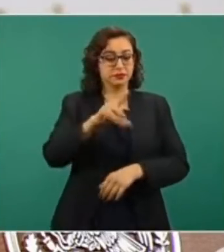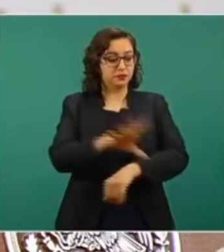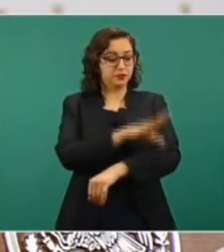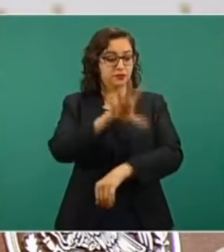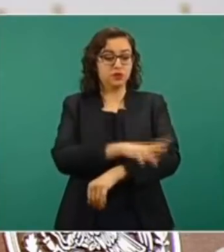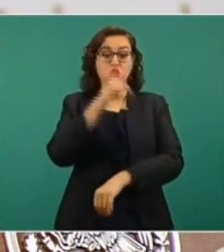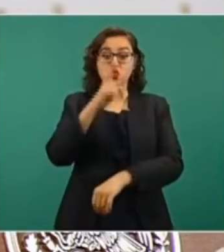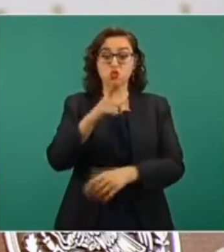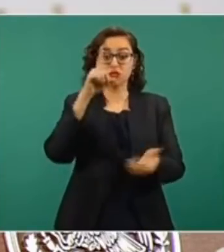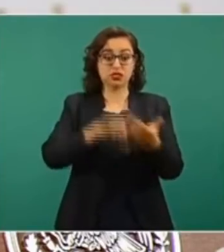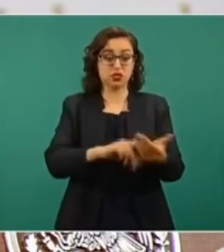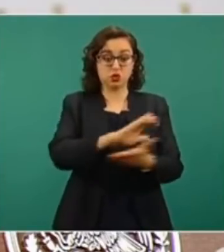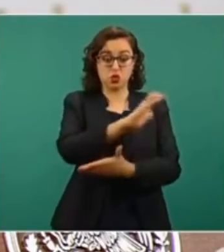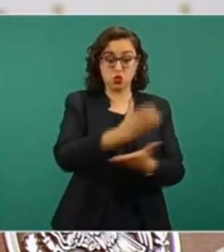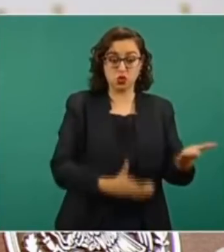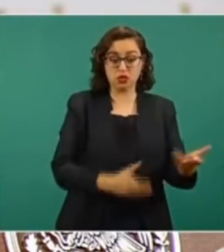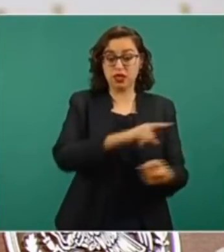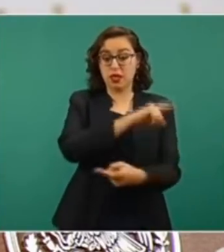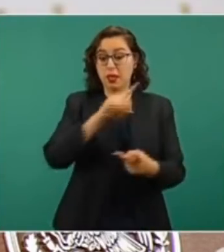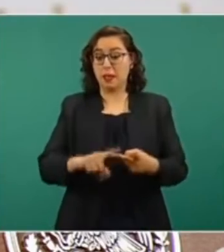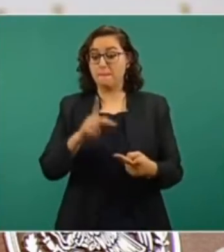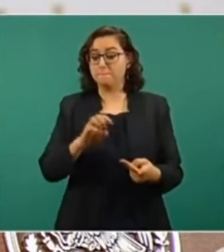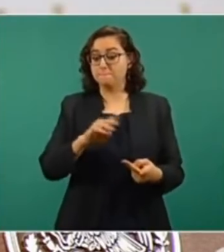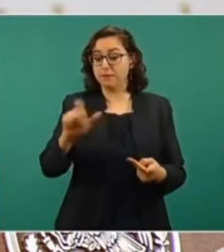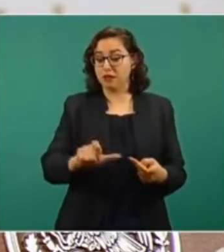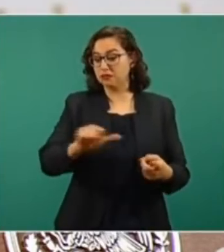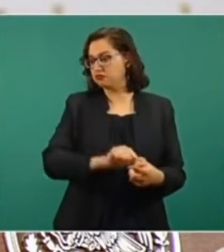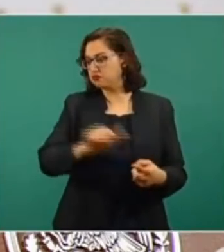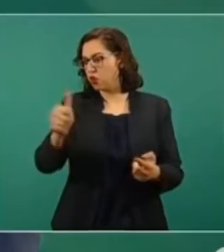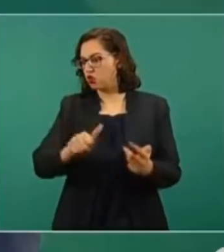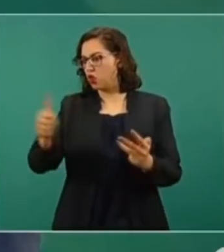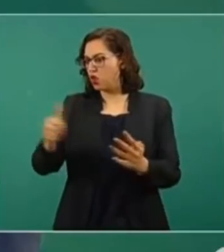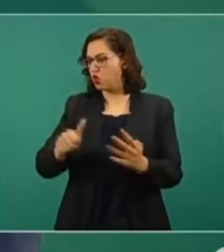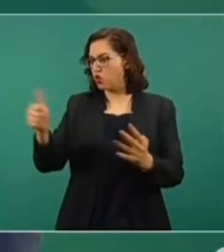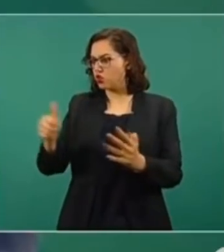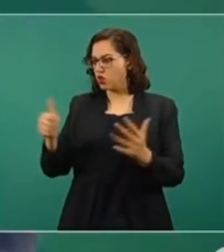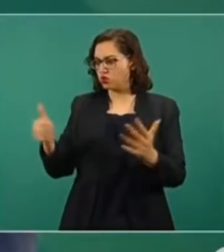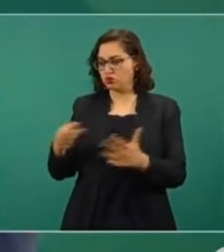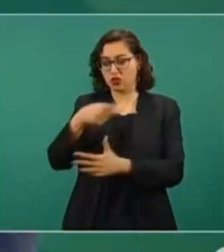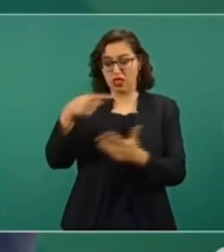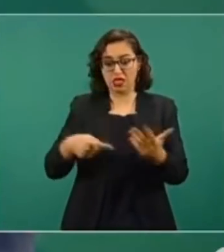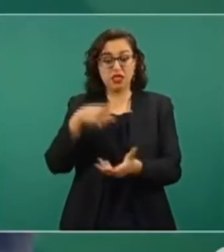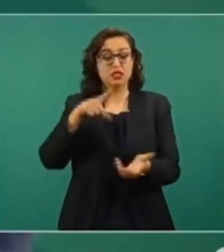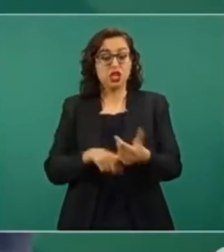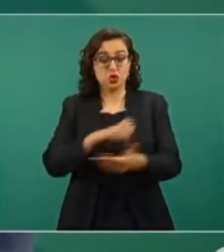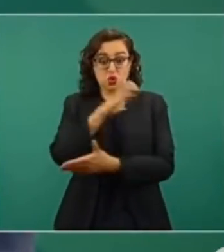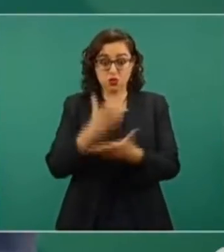y lo de Pemex y de otras instituciones del Estado. Tenemos que defender